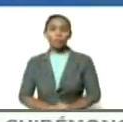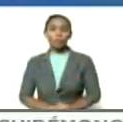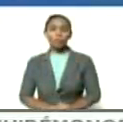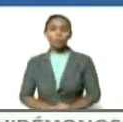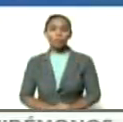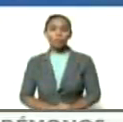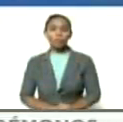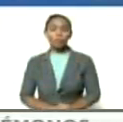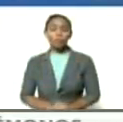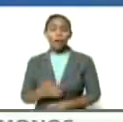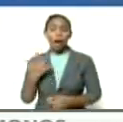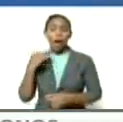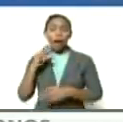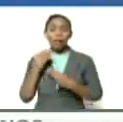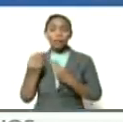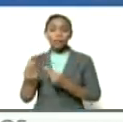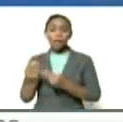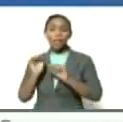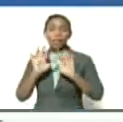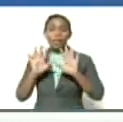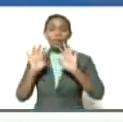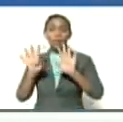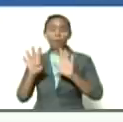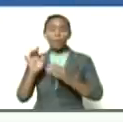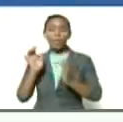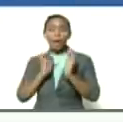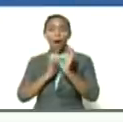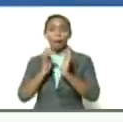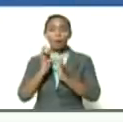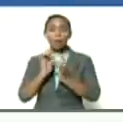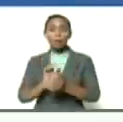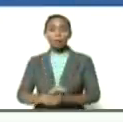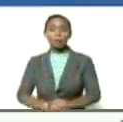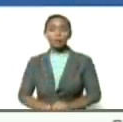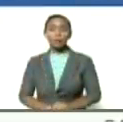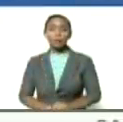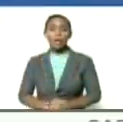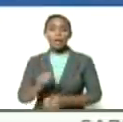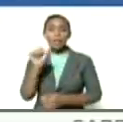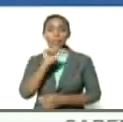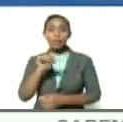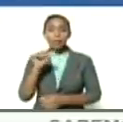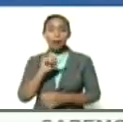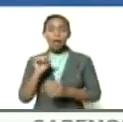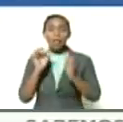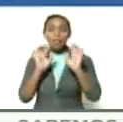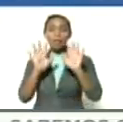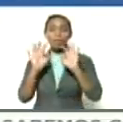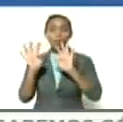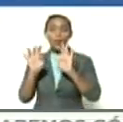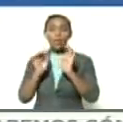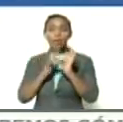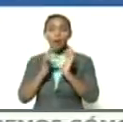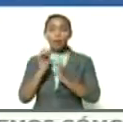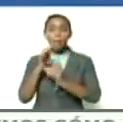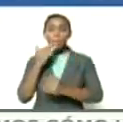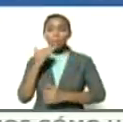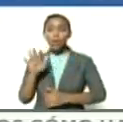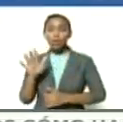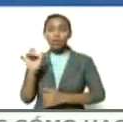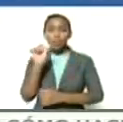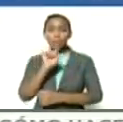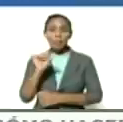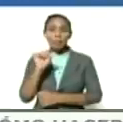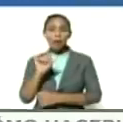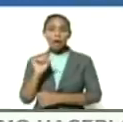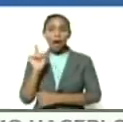está garantizado para el 19 de abril la semana del 19 de abril es la próxima semana ¿verdad? Mimu Varga